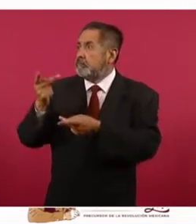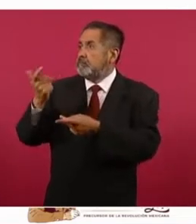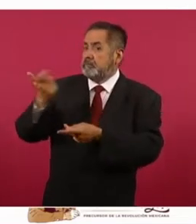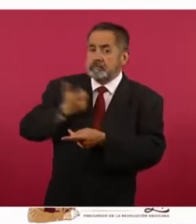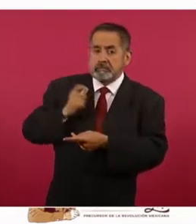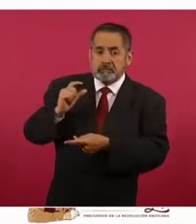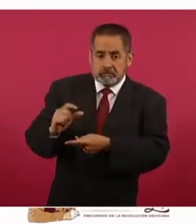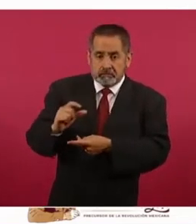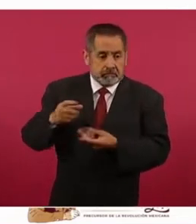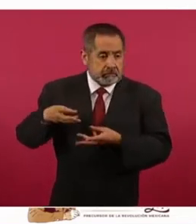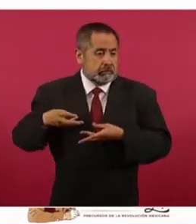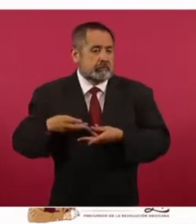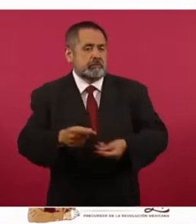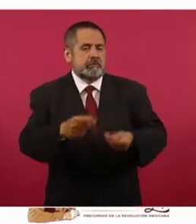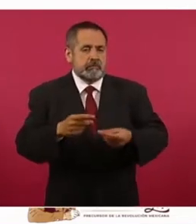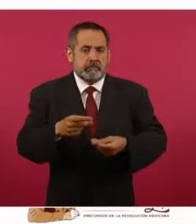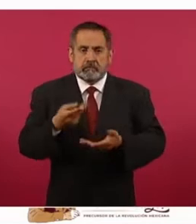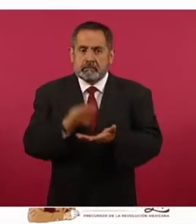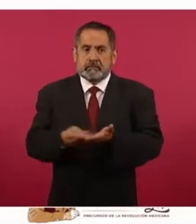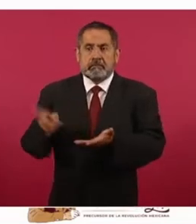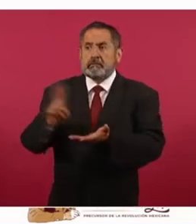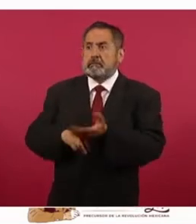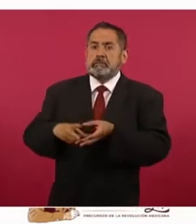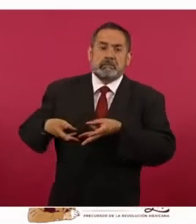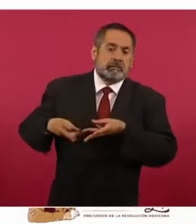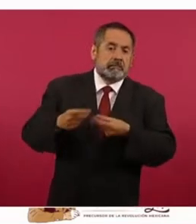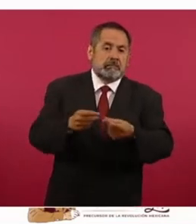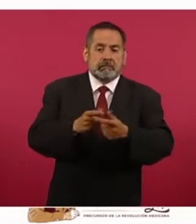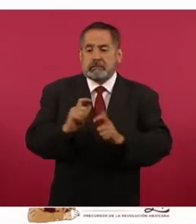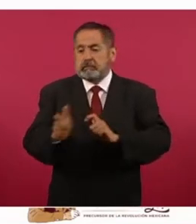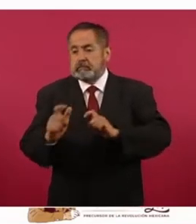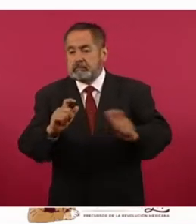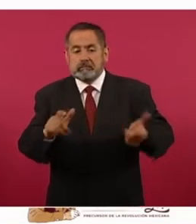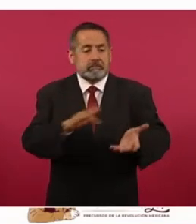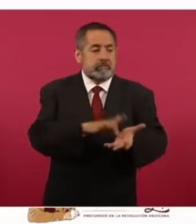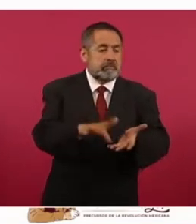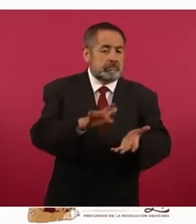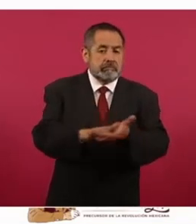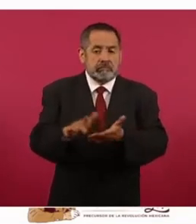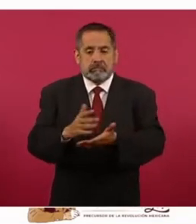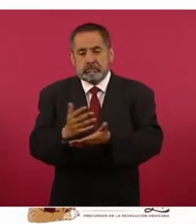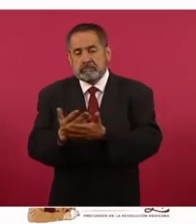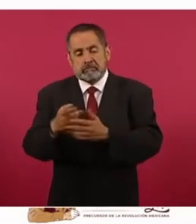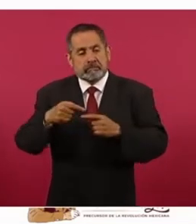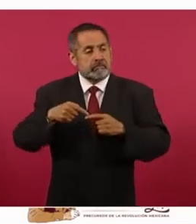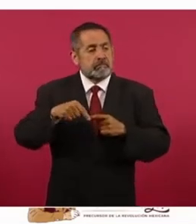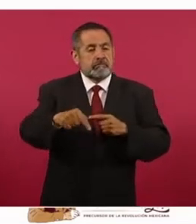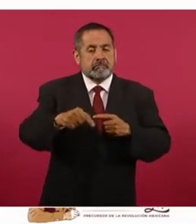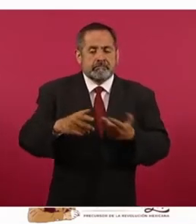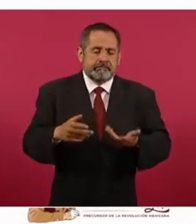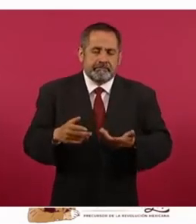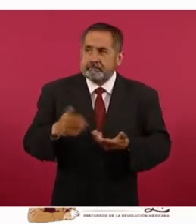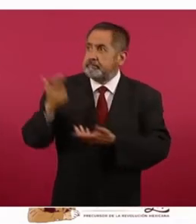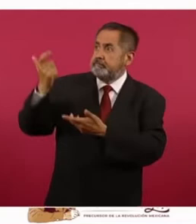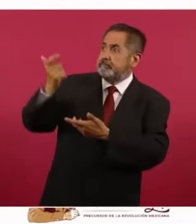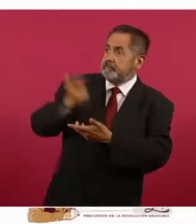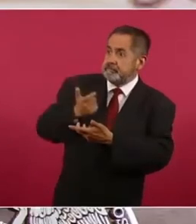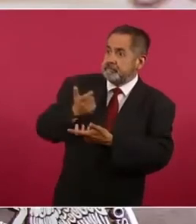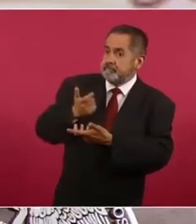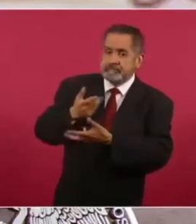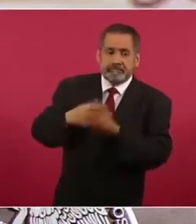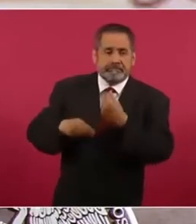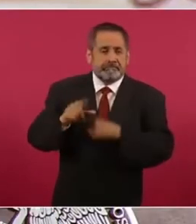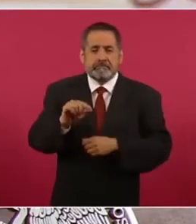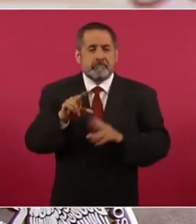Y asegura que México gaste el doble en subsidiar gasolinas de lo que obtiene de la exportación de petróleo crudo.